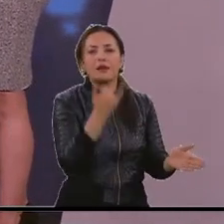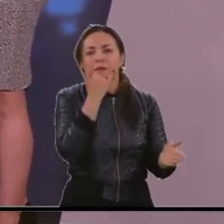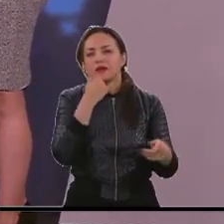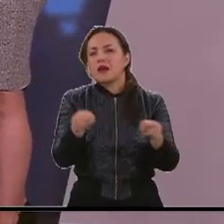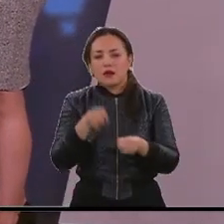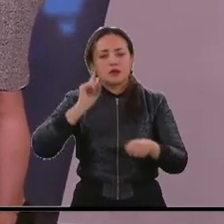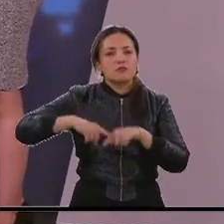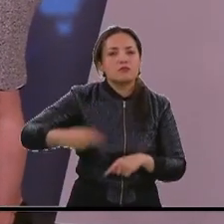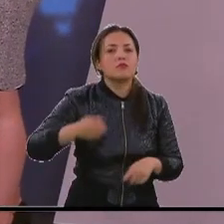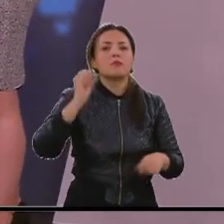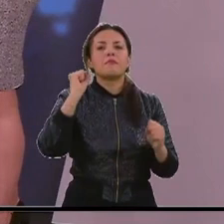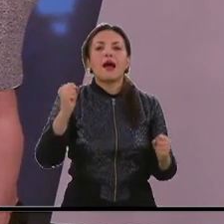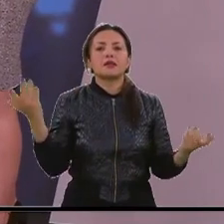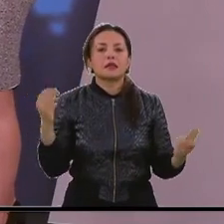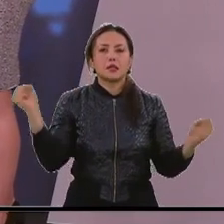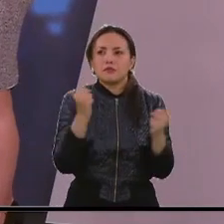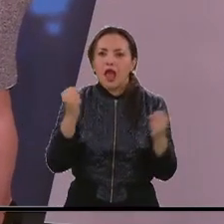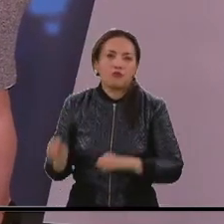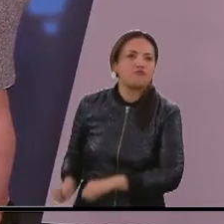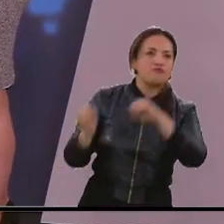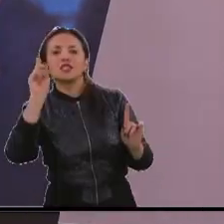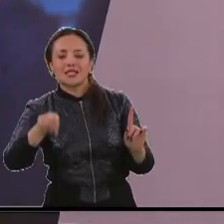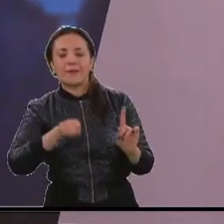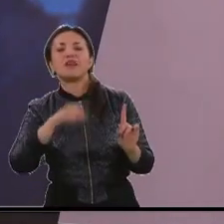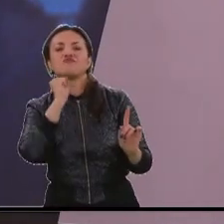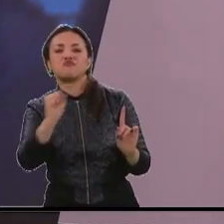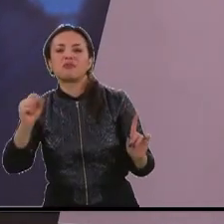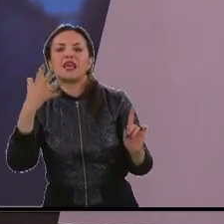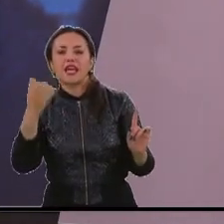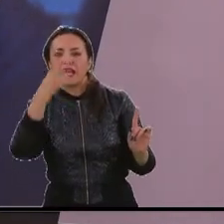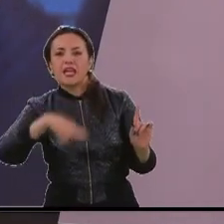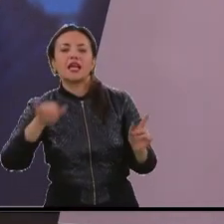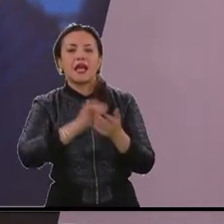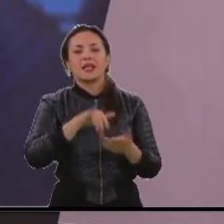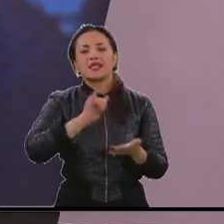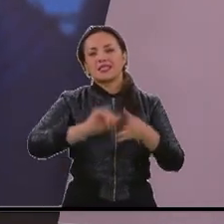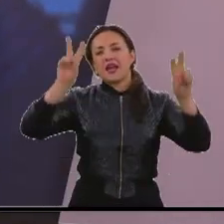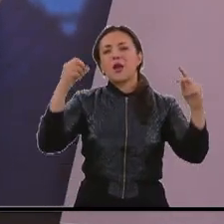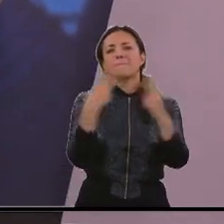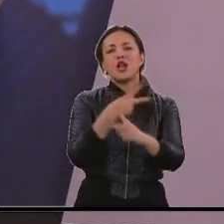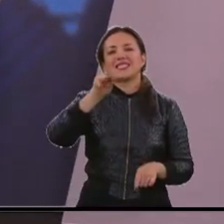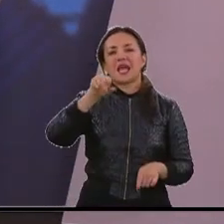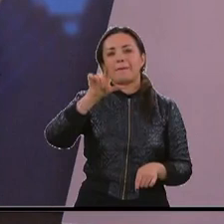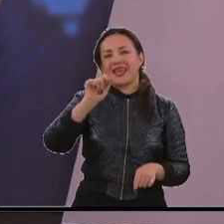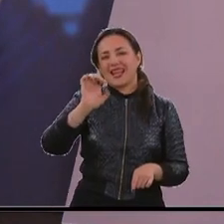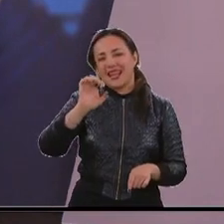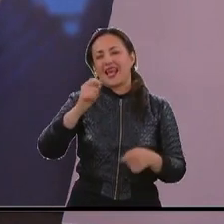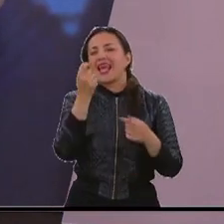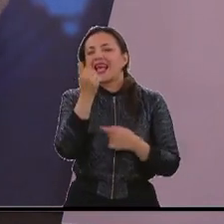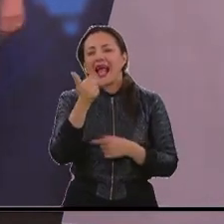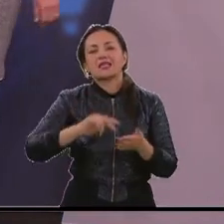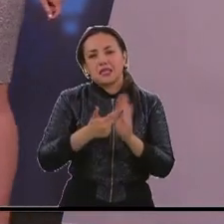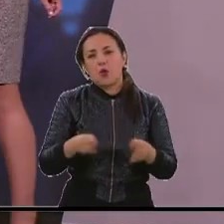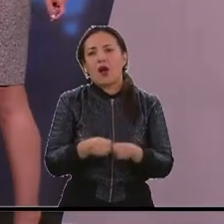continuamente son desplazamientos forzosos de un municipio a otro, huyendo. La violencia vicaria de que hablamos contigo hace algunos meses, secuestrada,